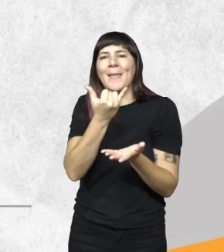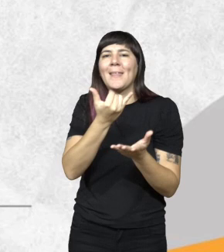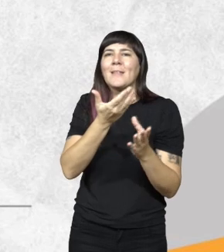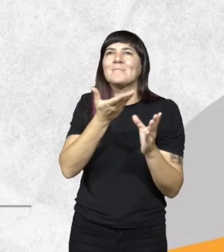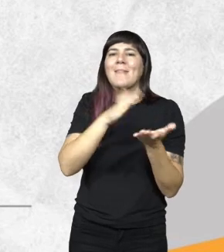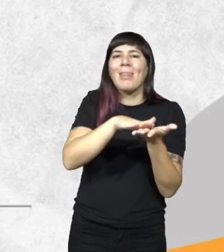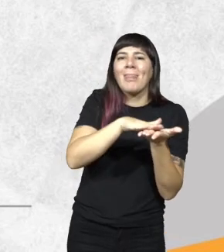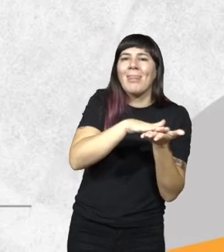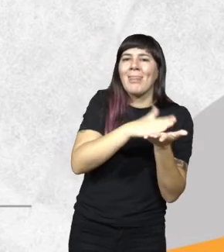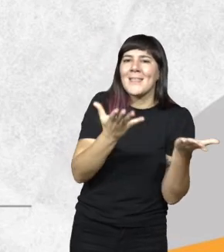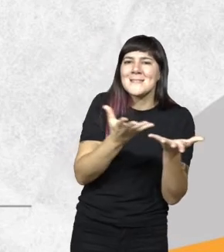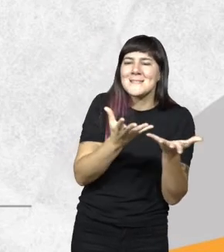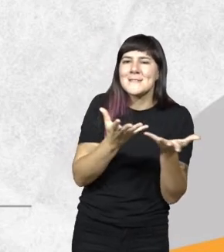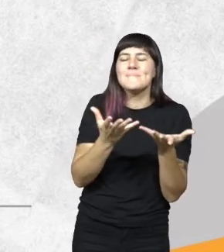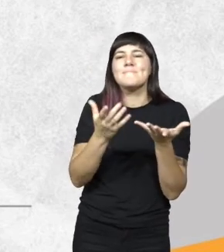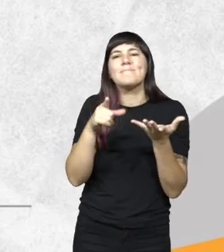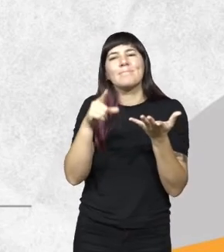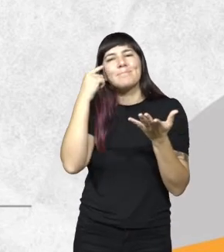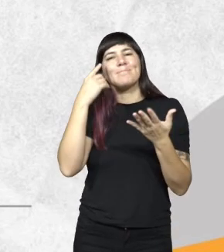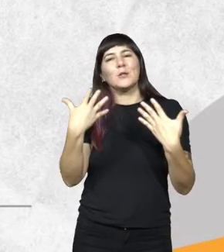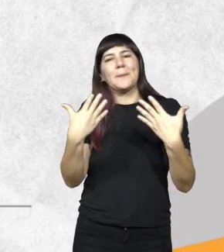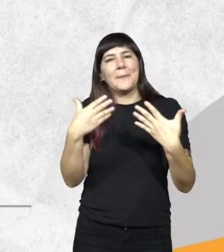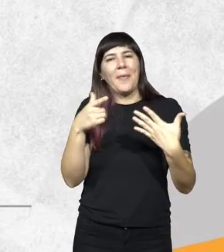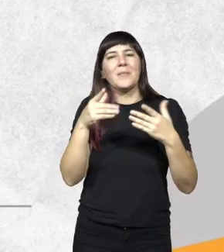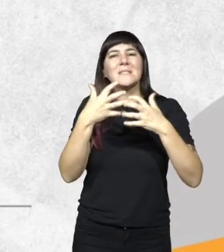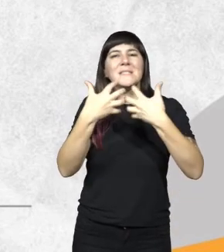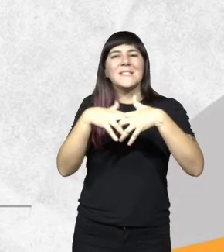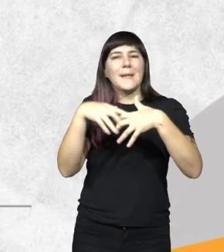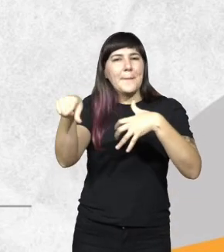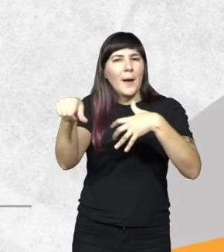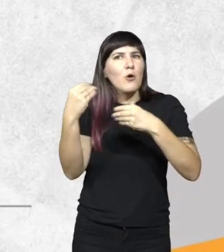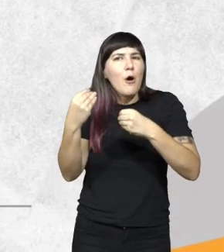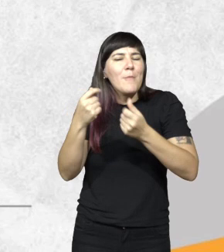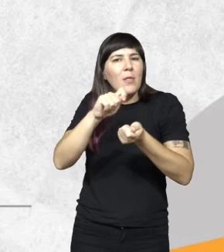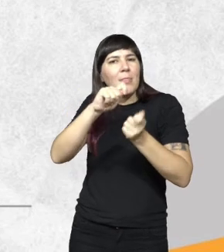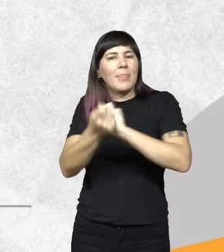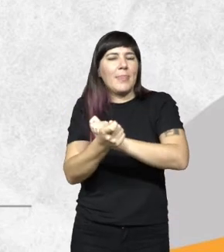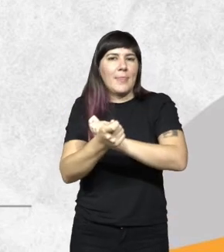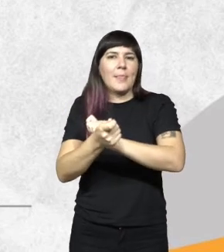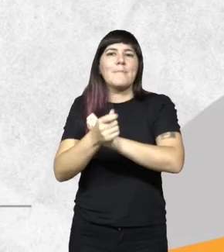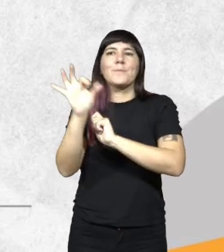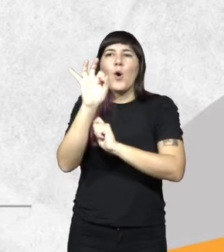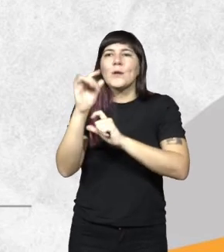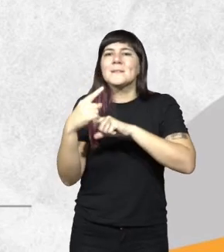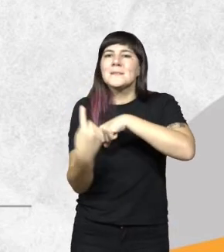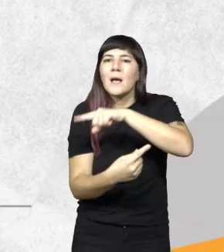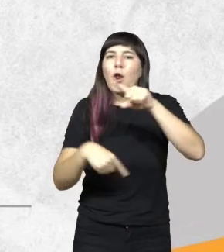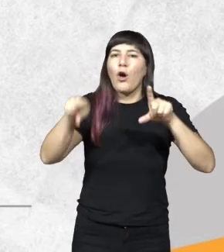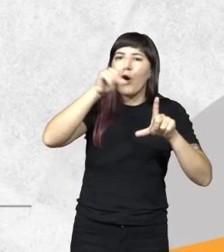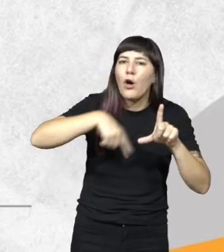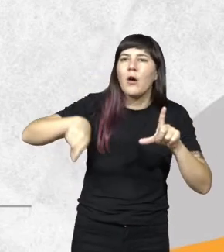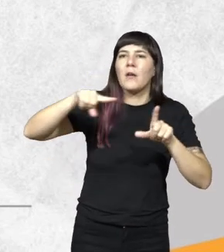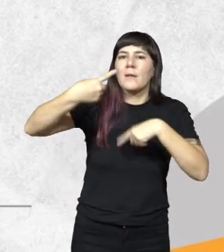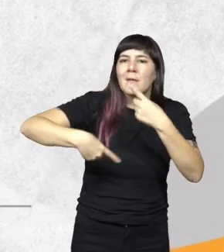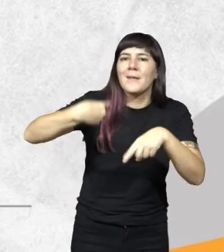análisis concreto de cuáles eran las posibilidades de ese sistema y por supuesto del ciclo de vida de estos materiales